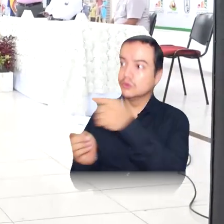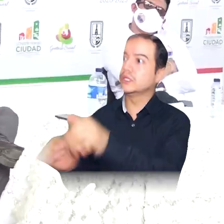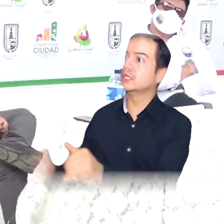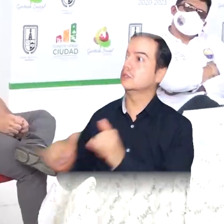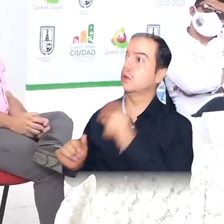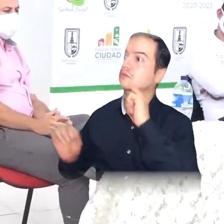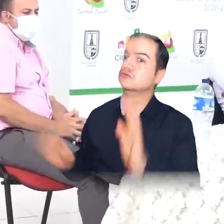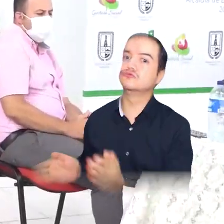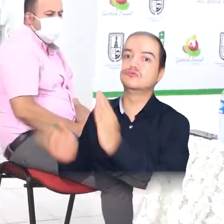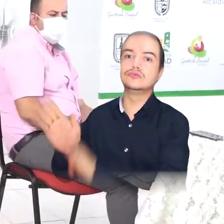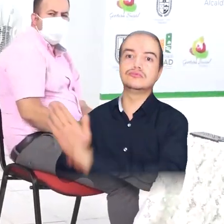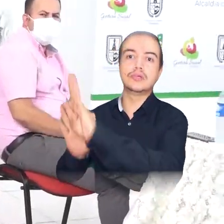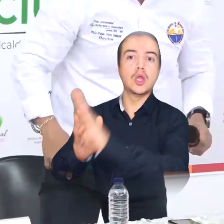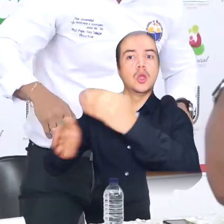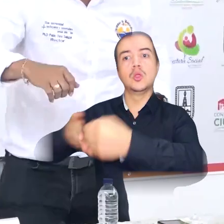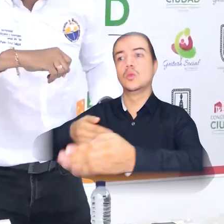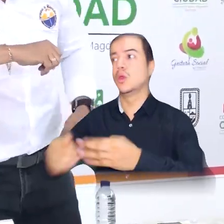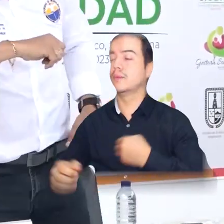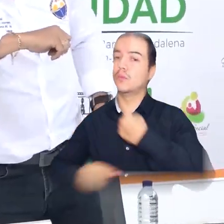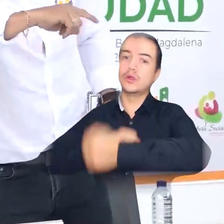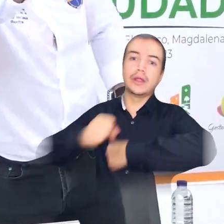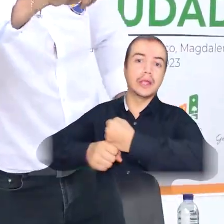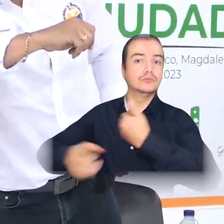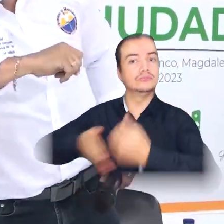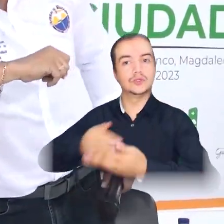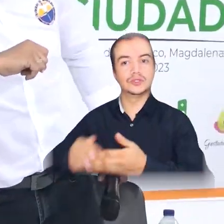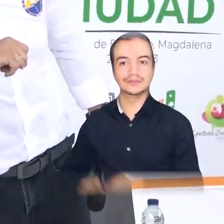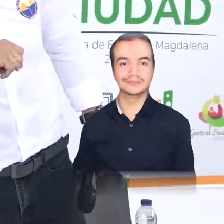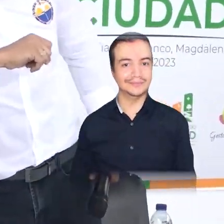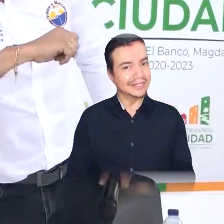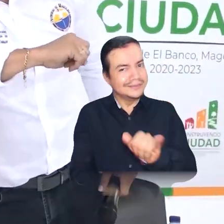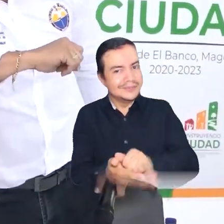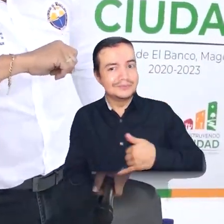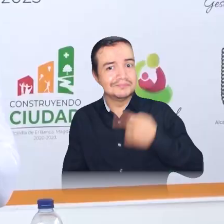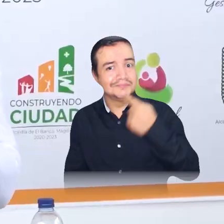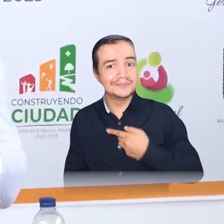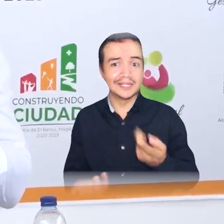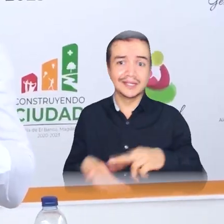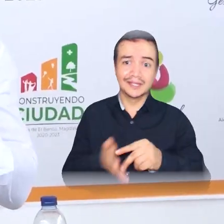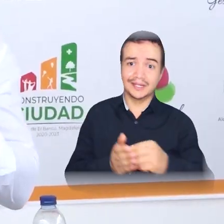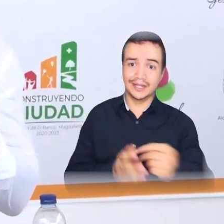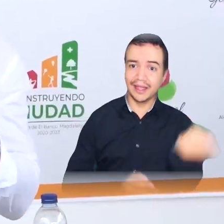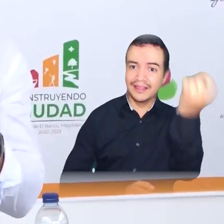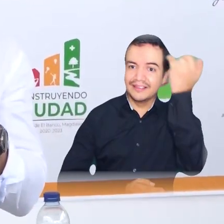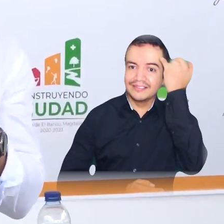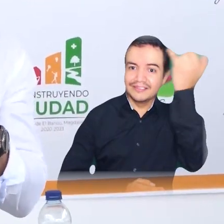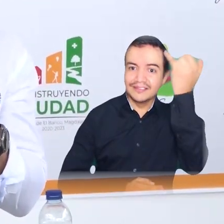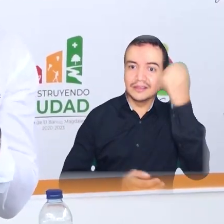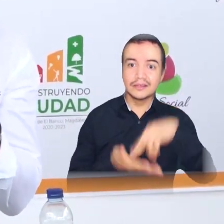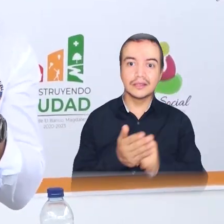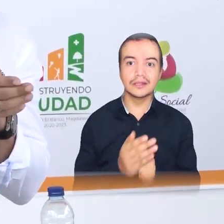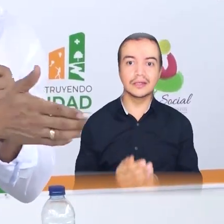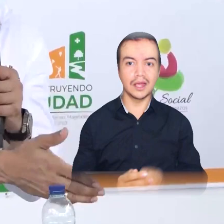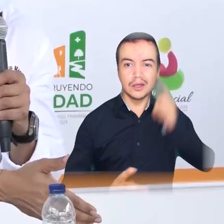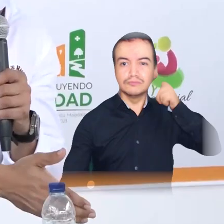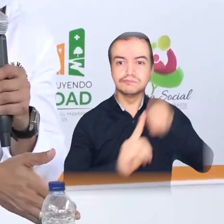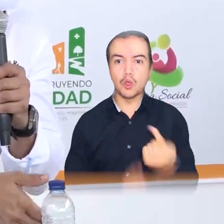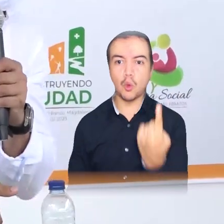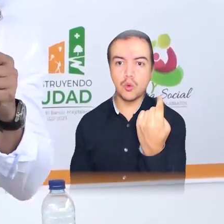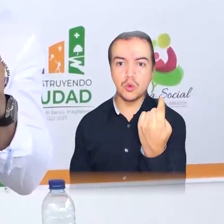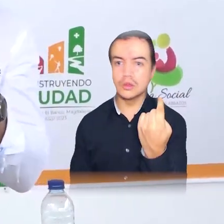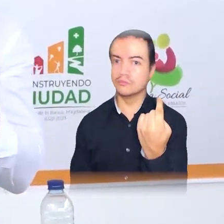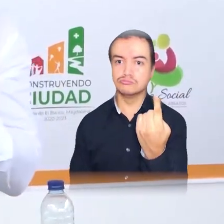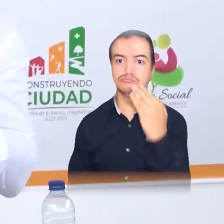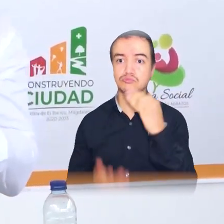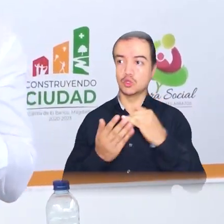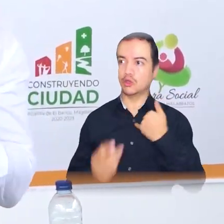sociedad sin rango de edad, como un derecho de todos. ¿Por qué? Porque yo le estaba diciendo ahorita, hay muchos tipos de inteligencia. El que es bueno para el